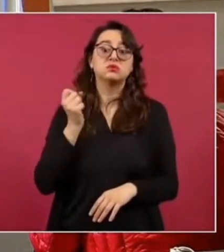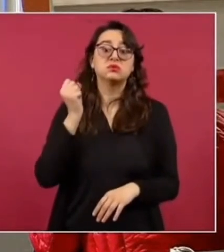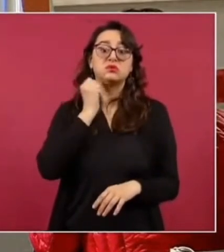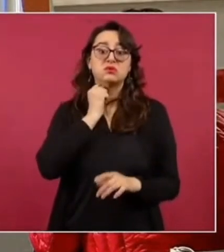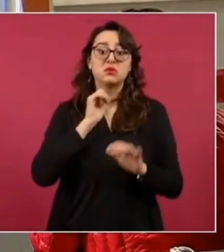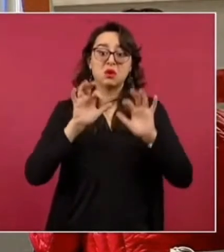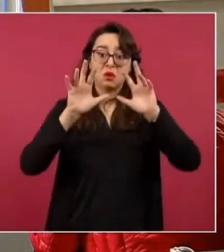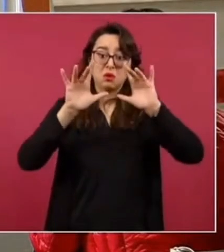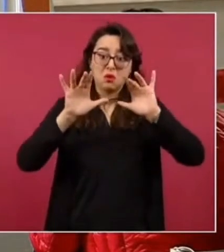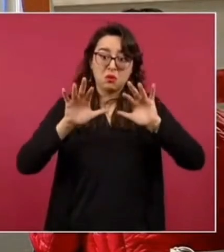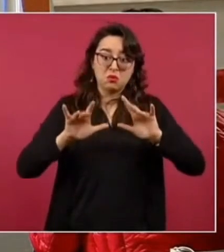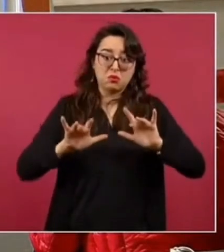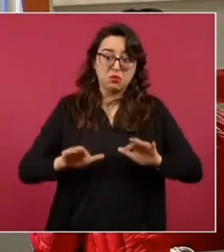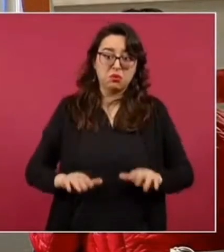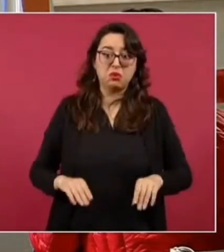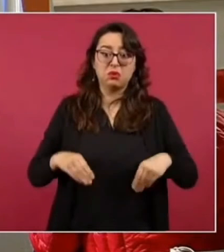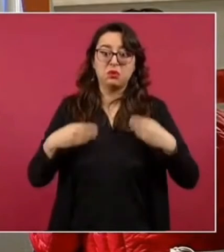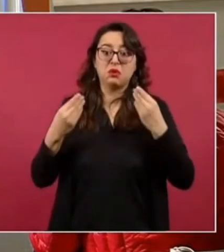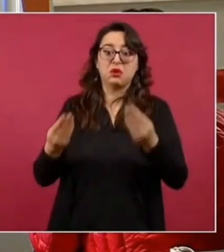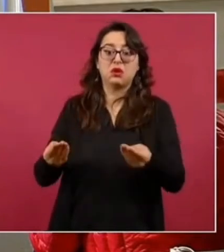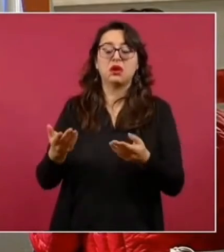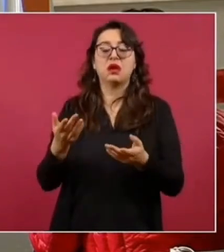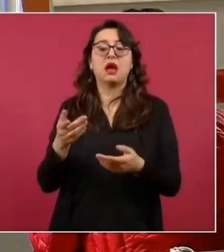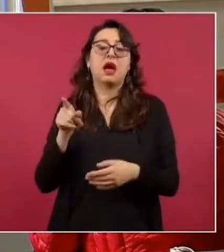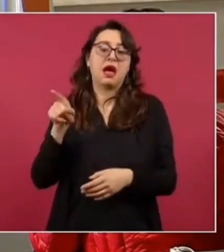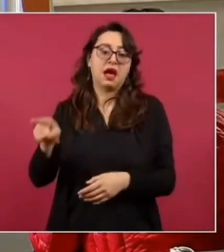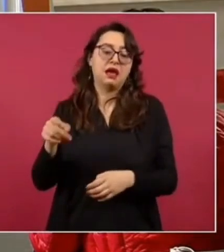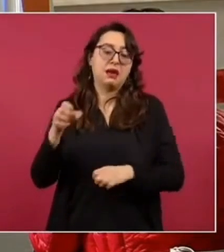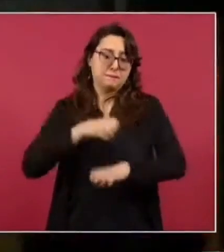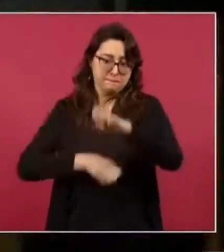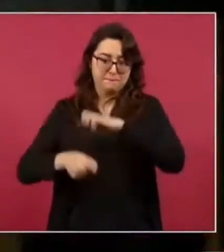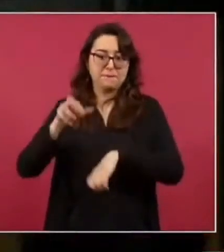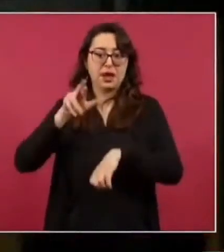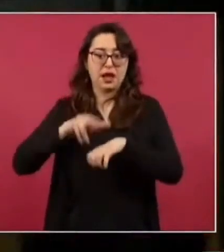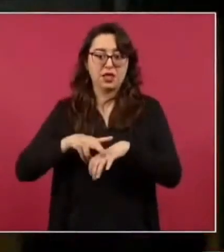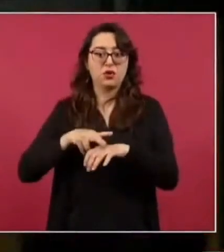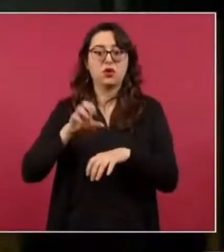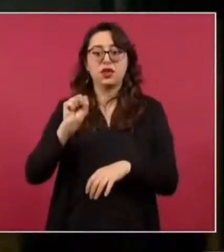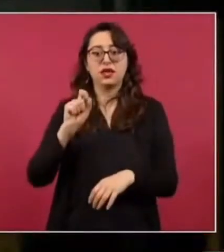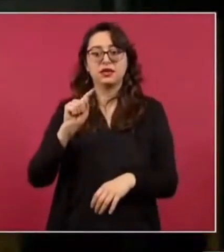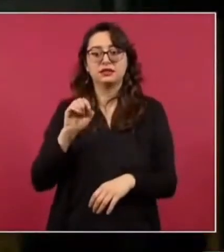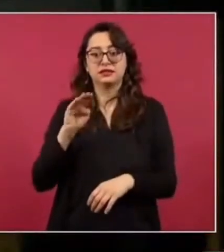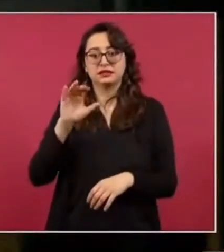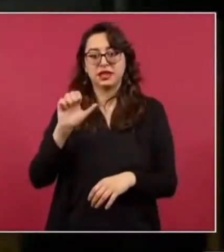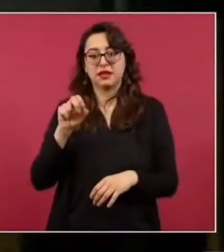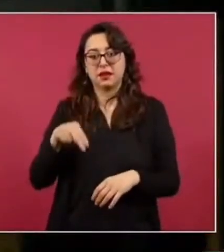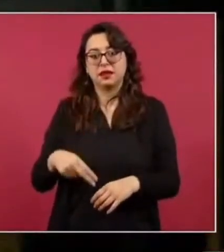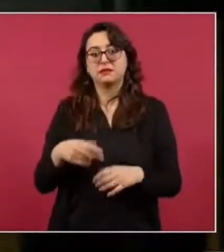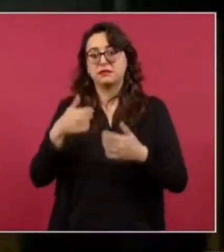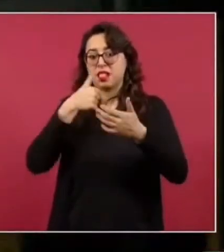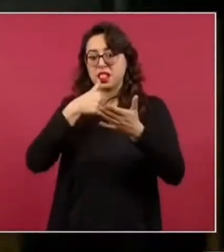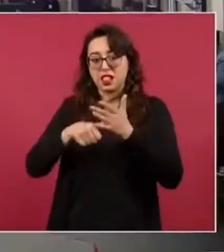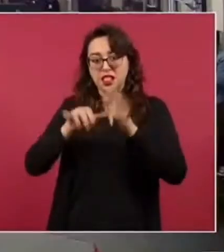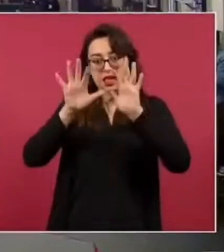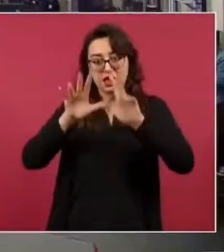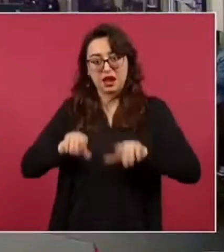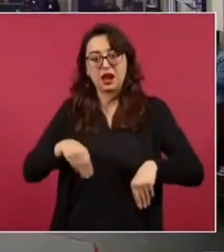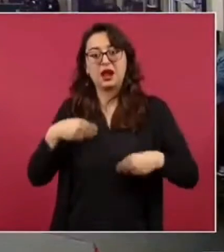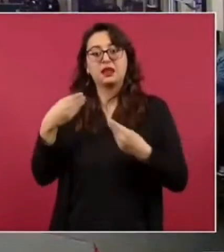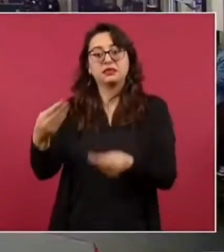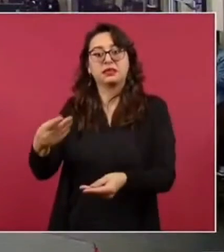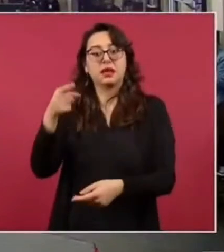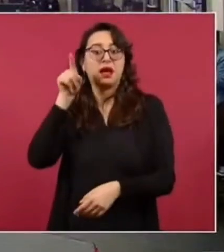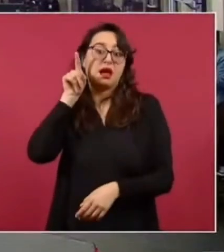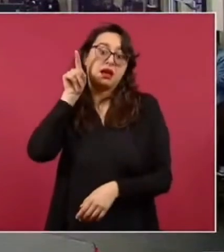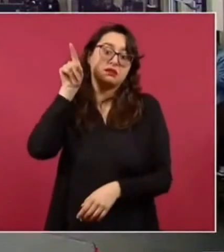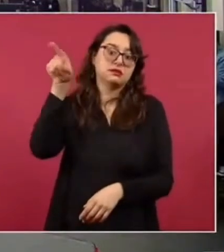Moctezuma al embajador sobre el tema de lo de de esta empresa en Playa del Carmen sí pero esa es la postura de